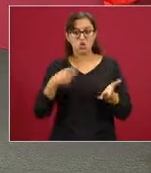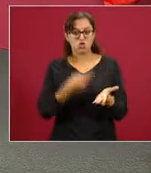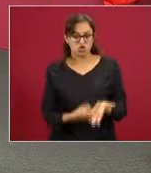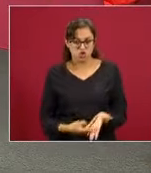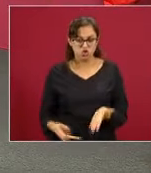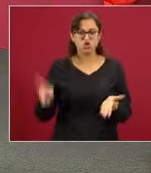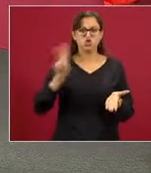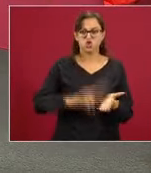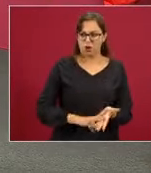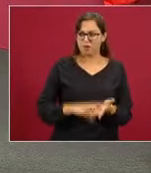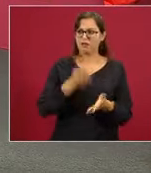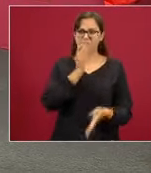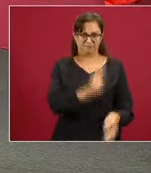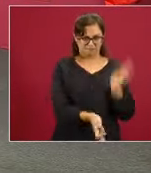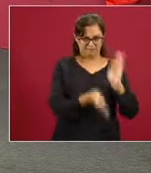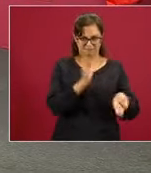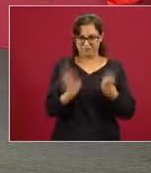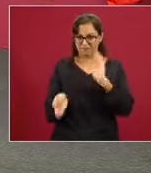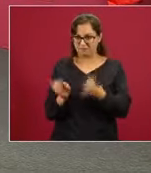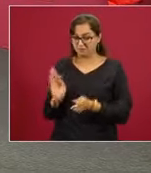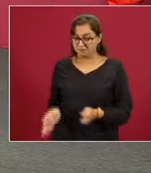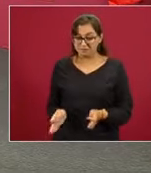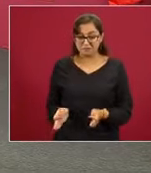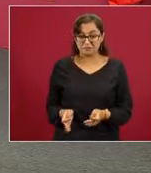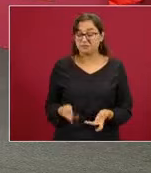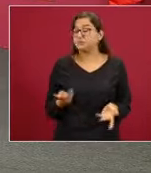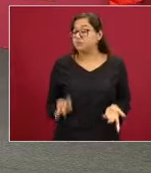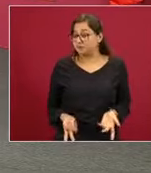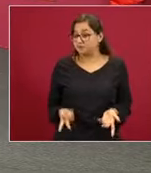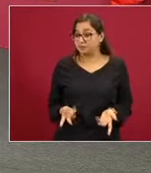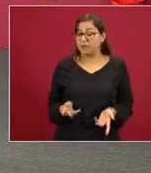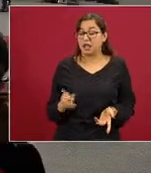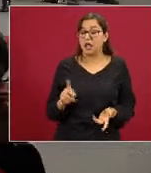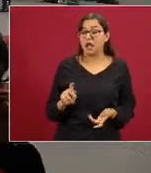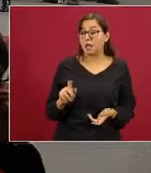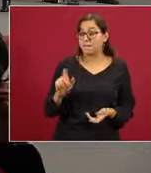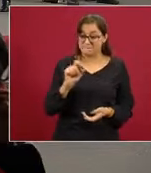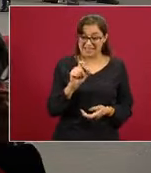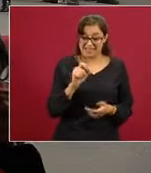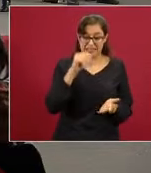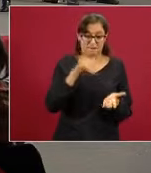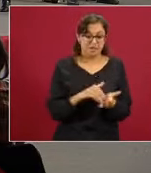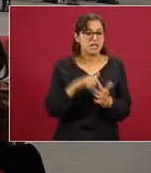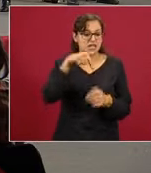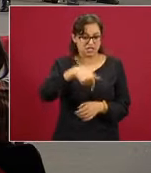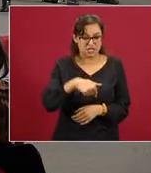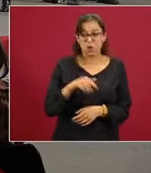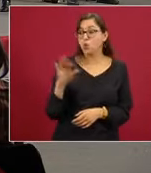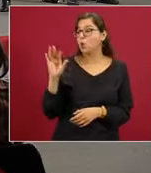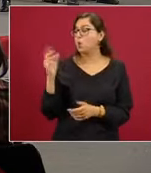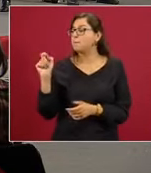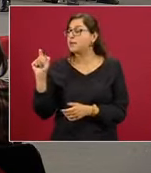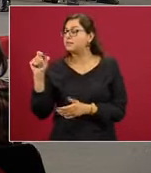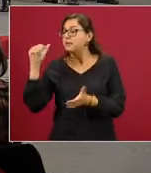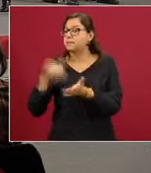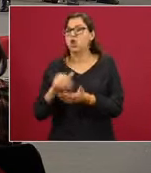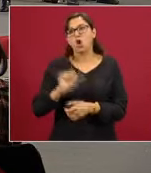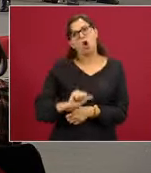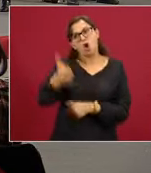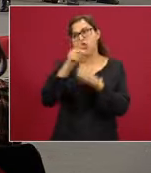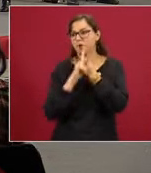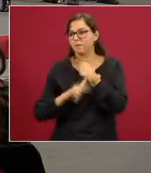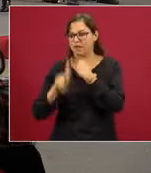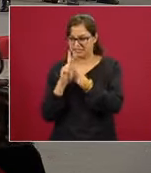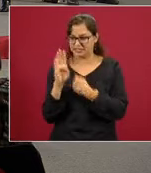y vamos a otorgar becas para especialización en el extranjero. Hace poco,